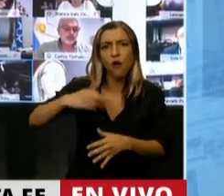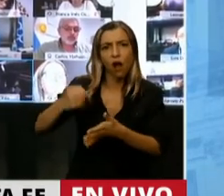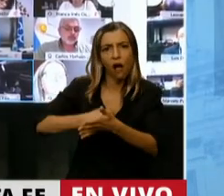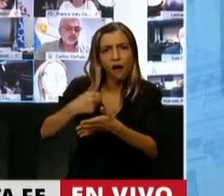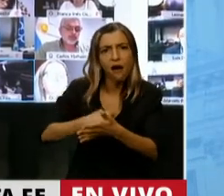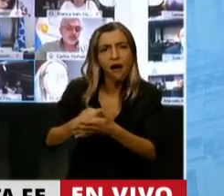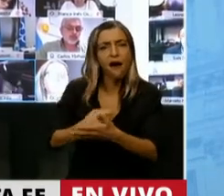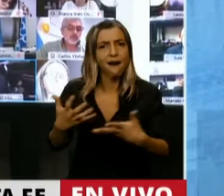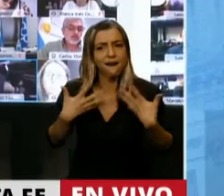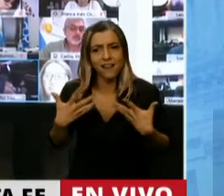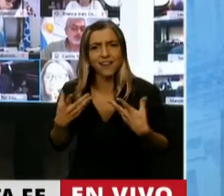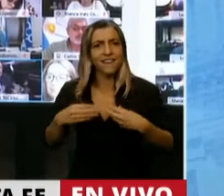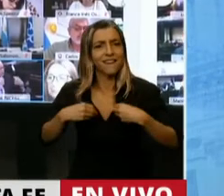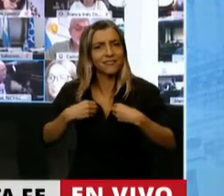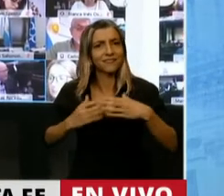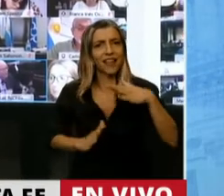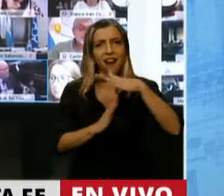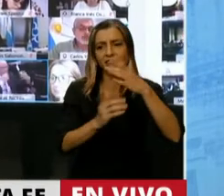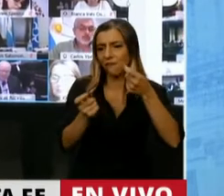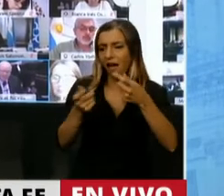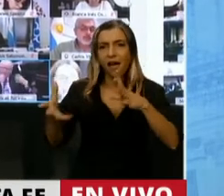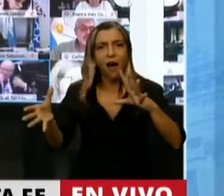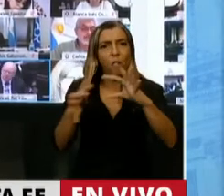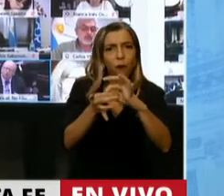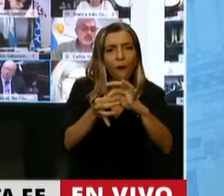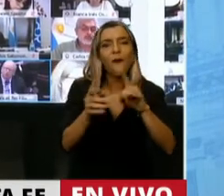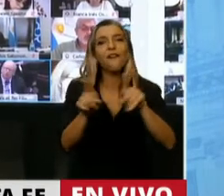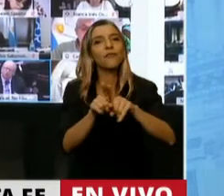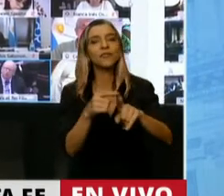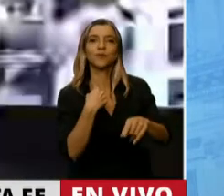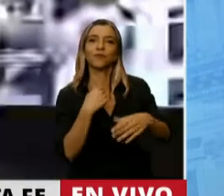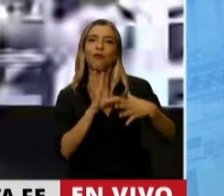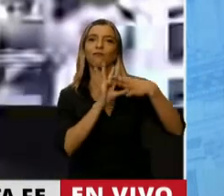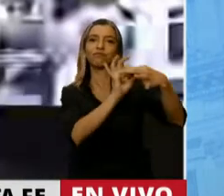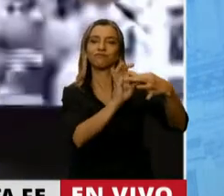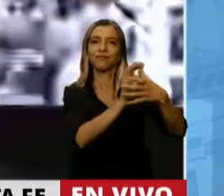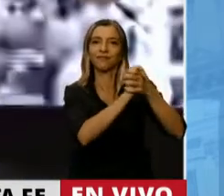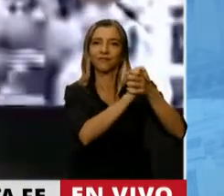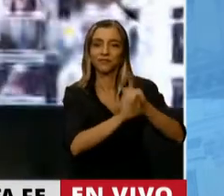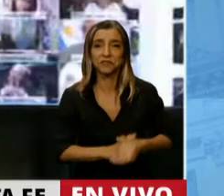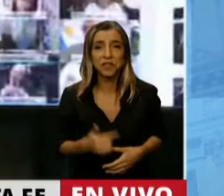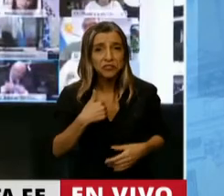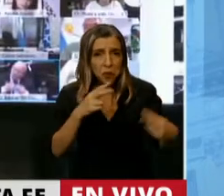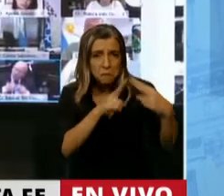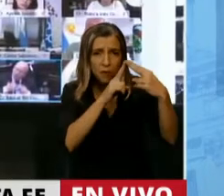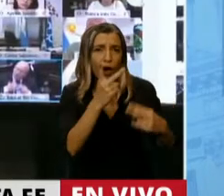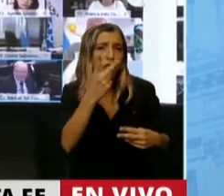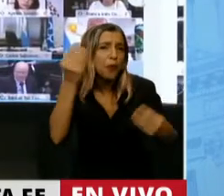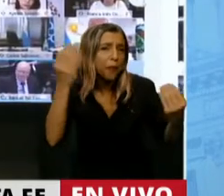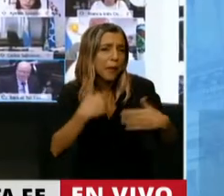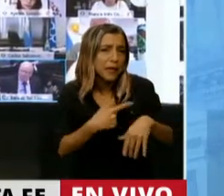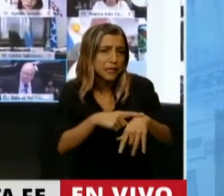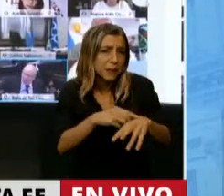alegría con sus líderes. Porque a mí me pasó con Raúl Alfonsín y estuve dos veces con él en vida, nada más y pocos minutos.